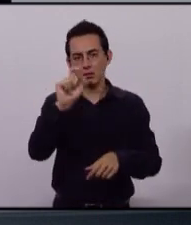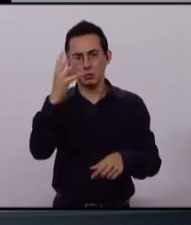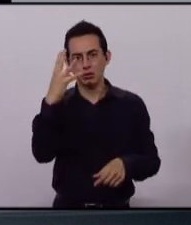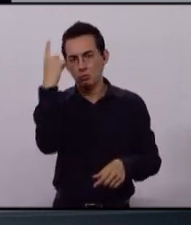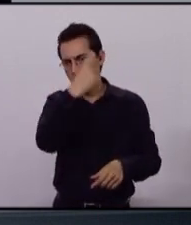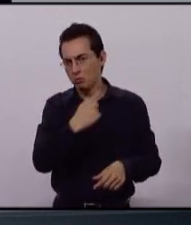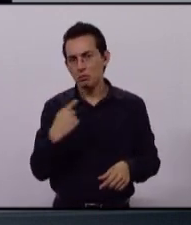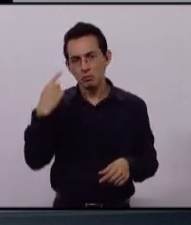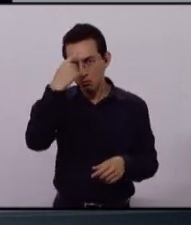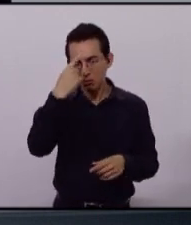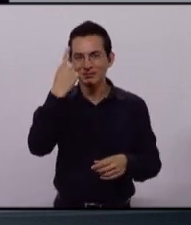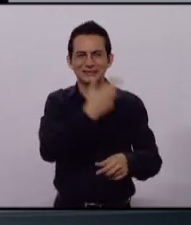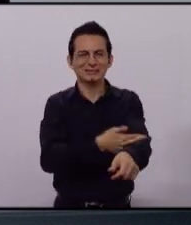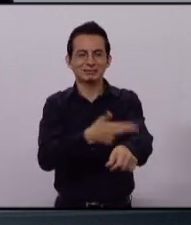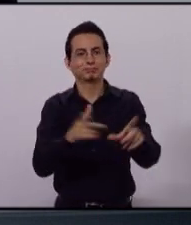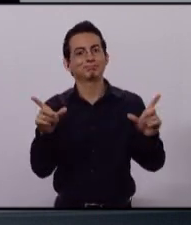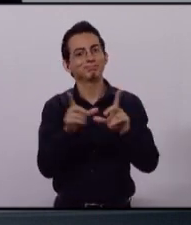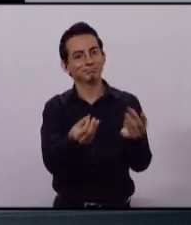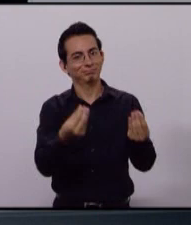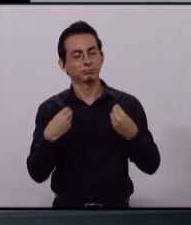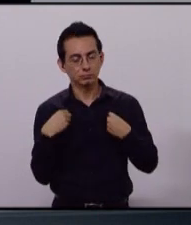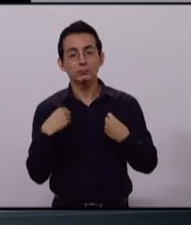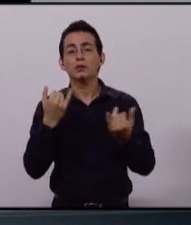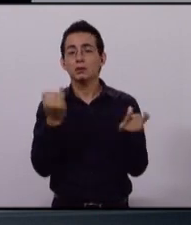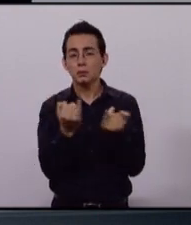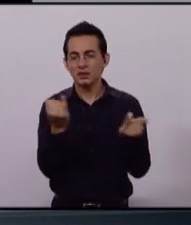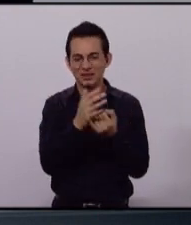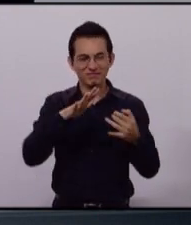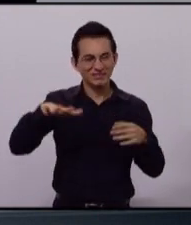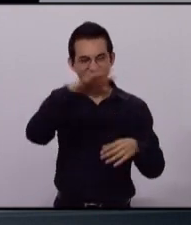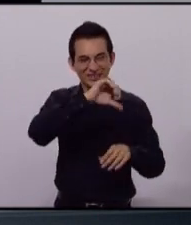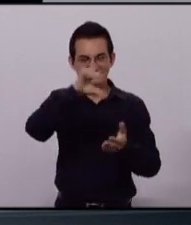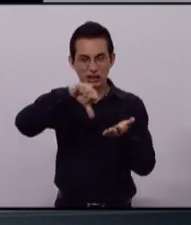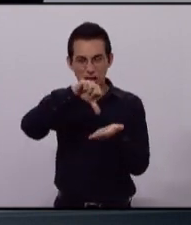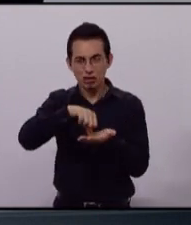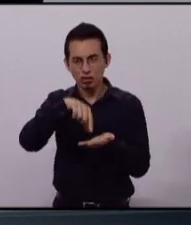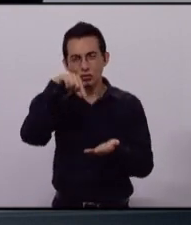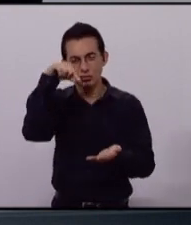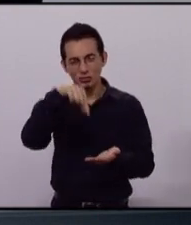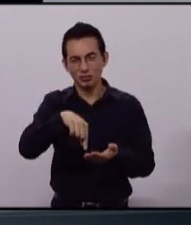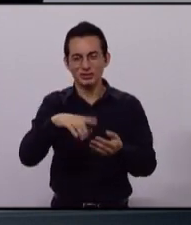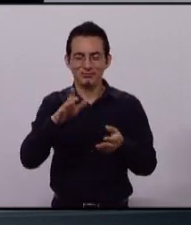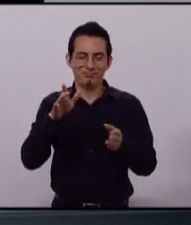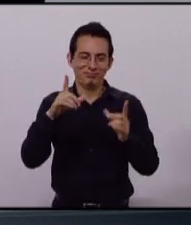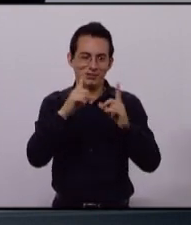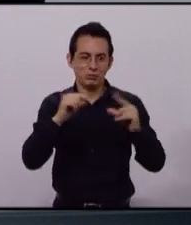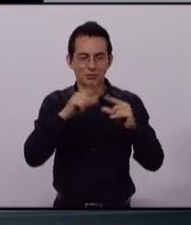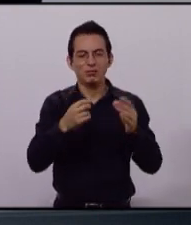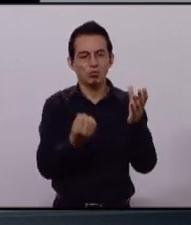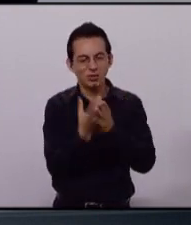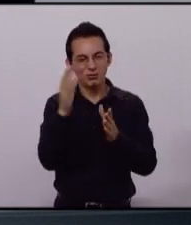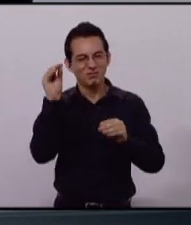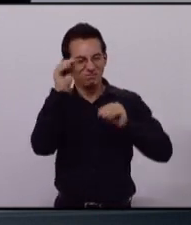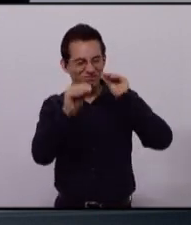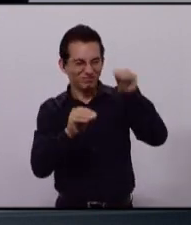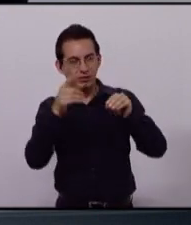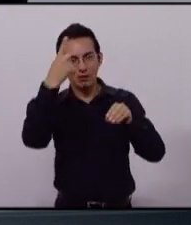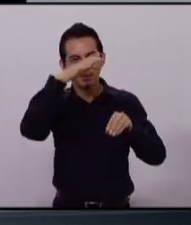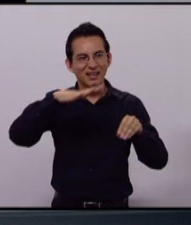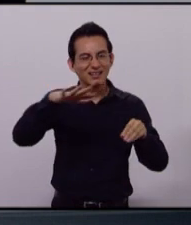Implementaré un apoyo decidido al centro de Zapopan para dotar el turismo religioso.